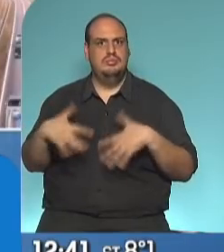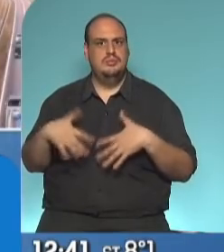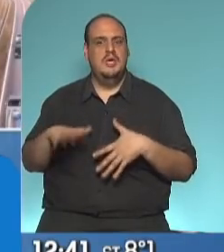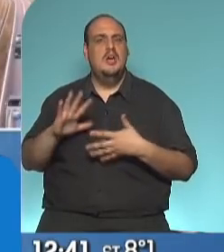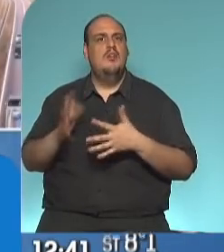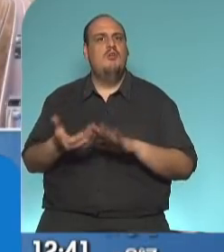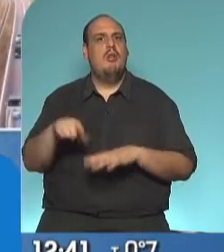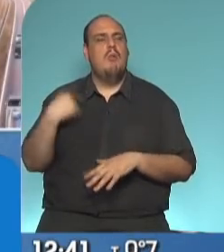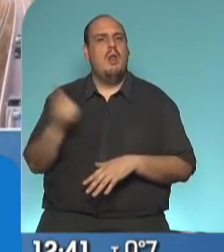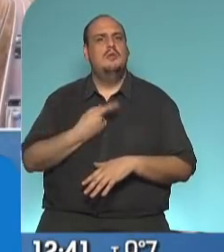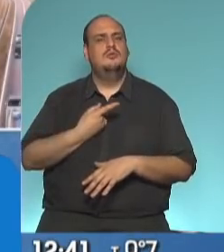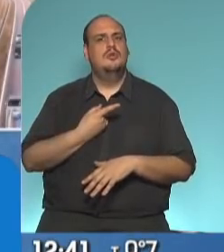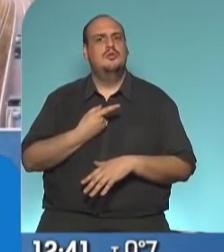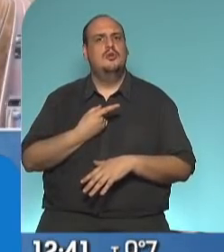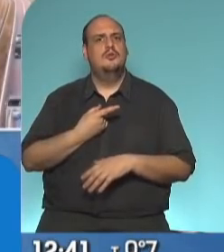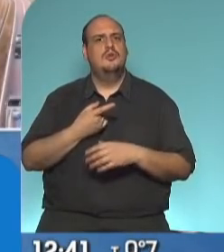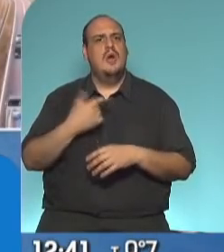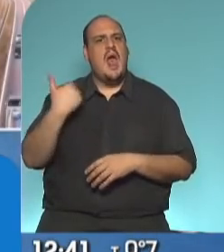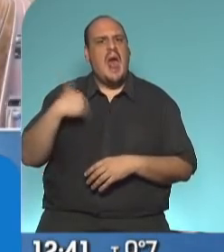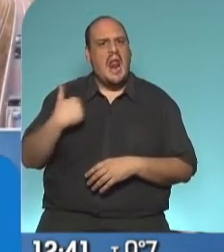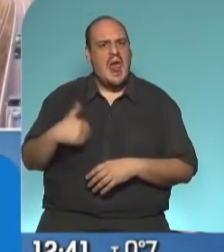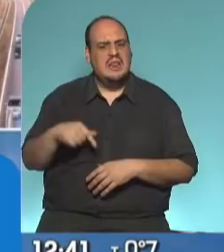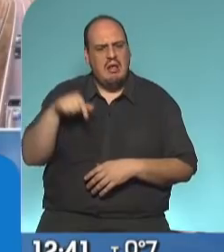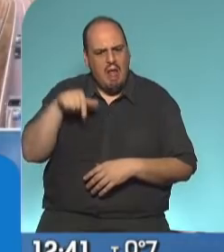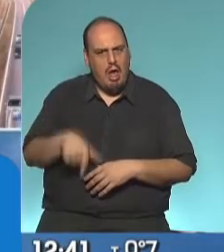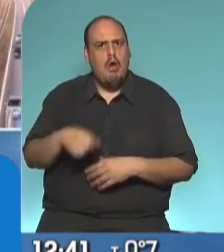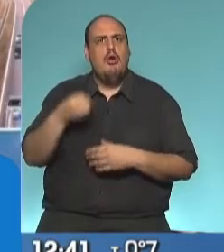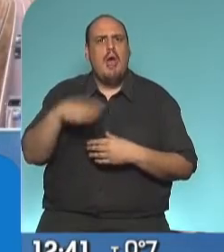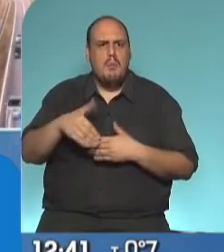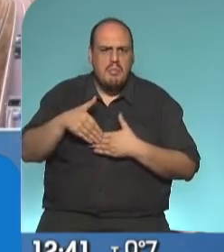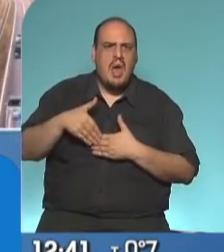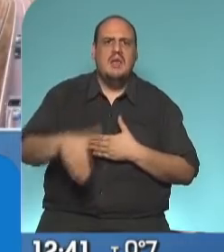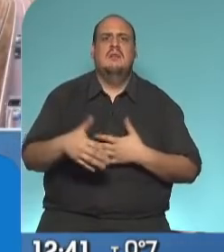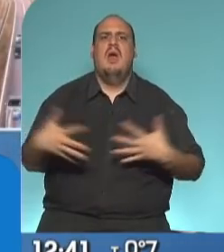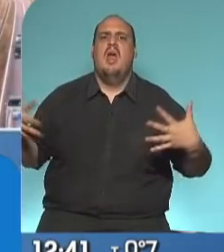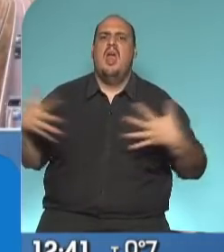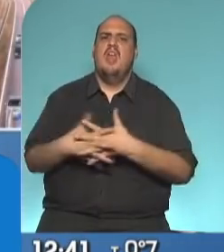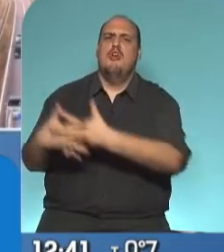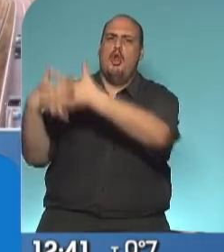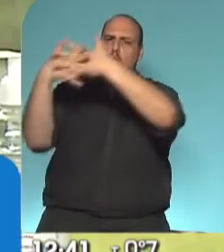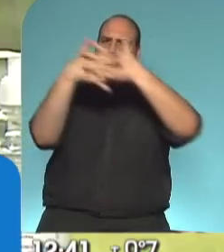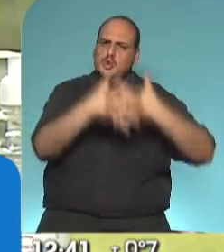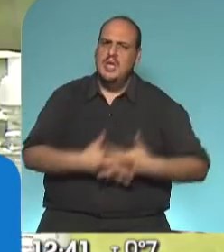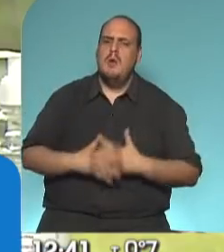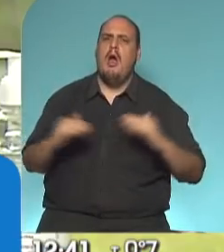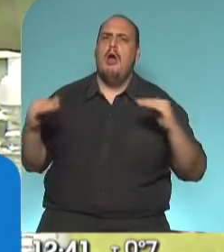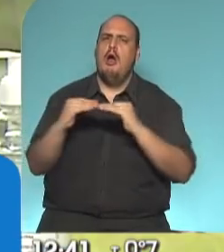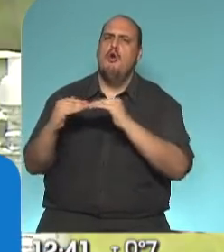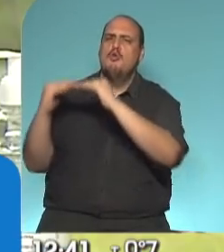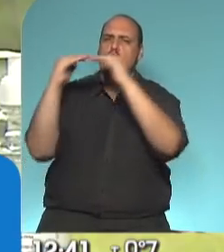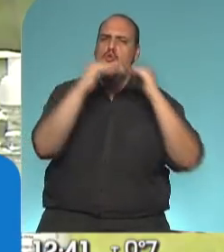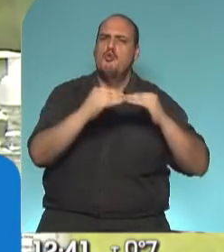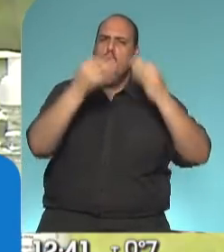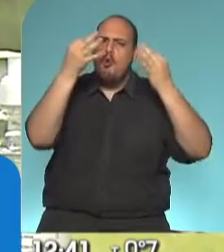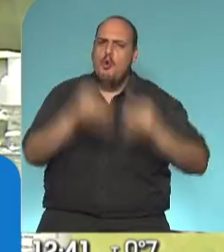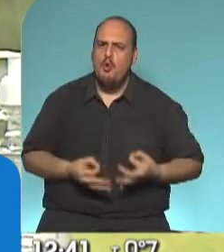sentando las bases de esta Argentina inclusiva, justa, con equidad que todos los días